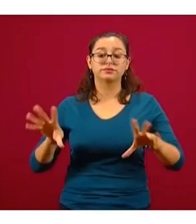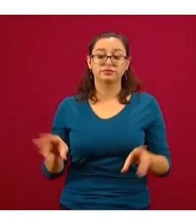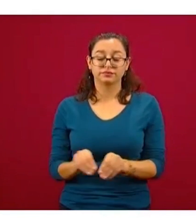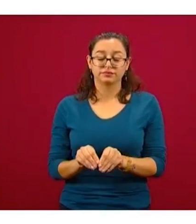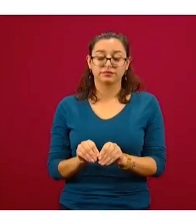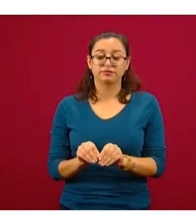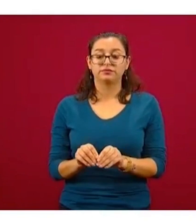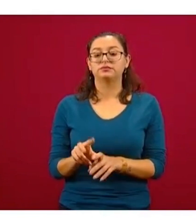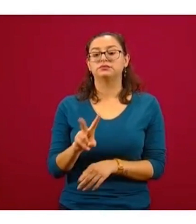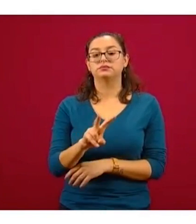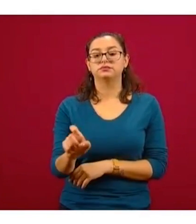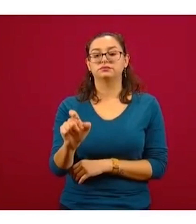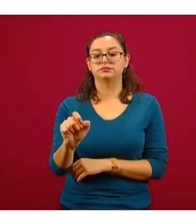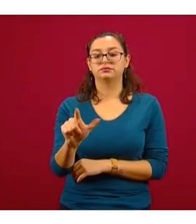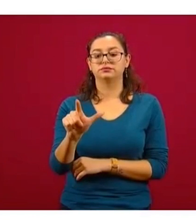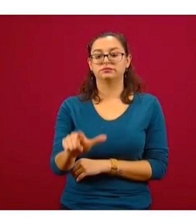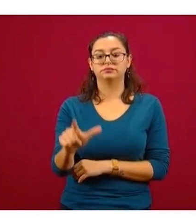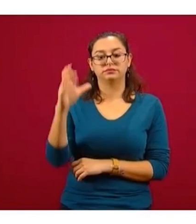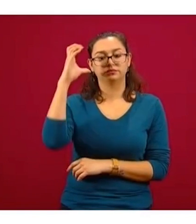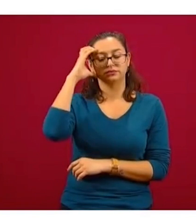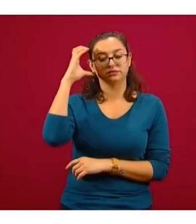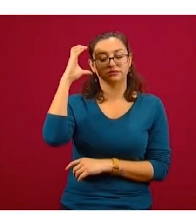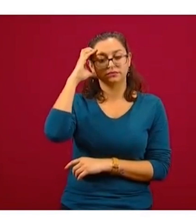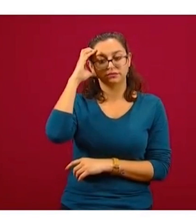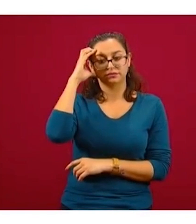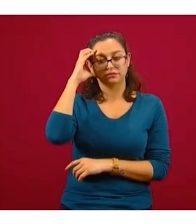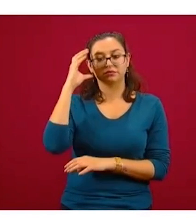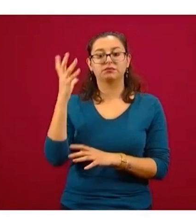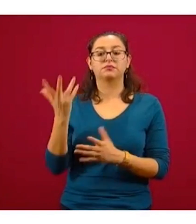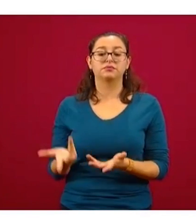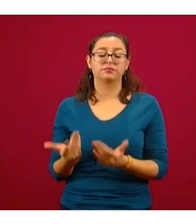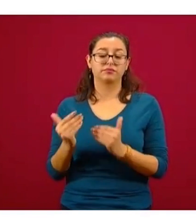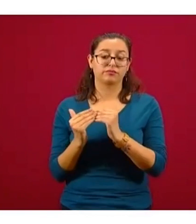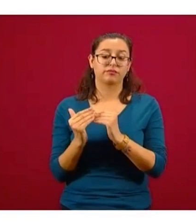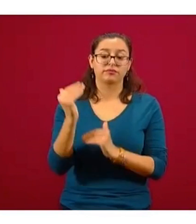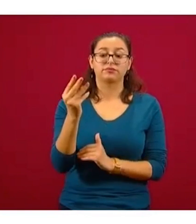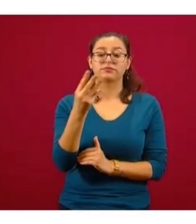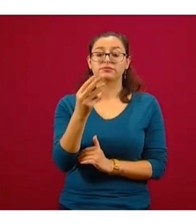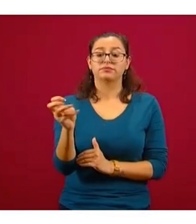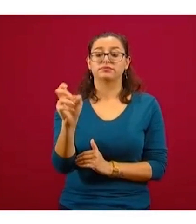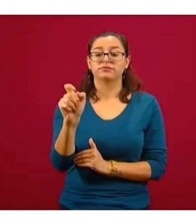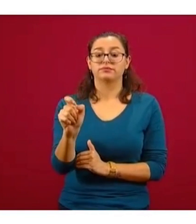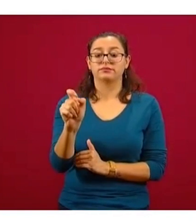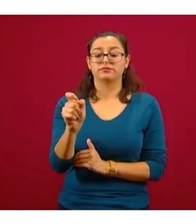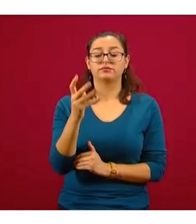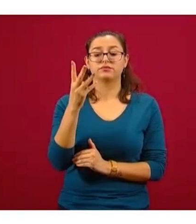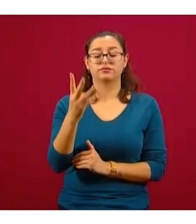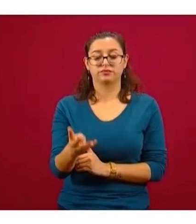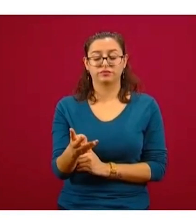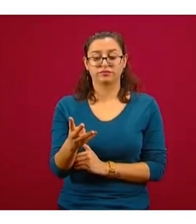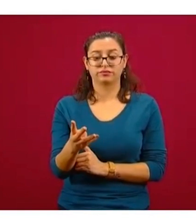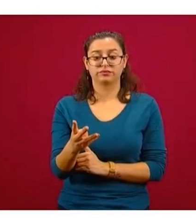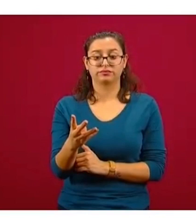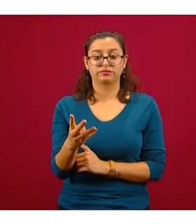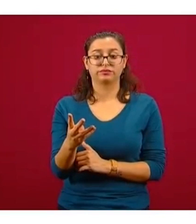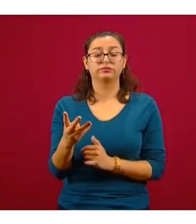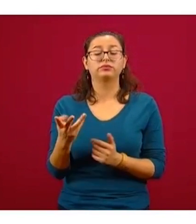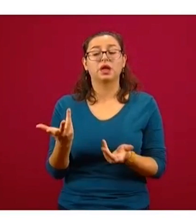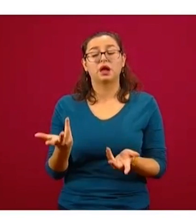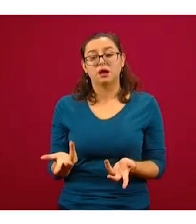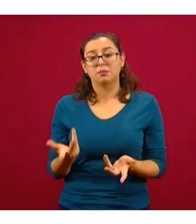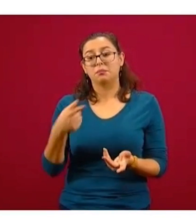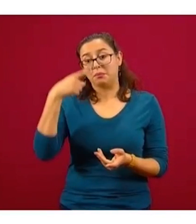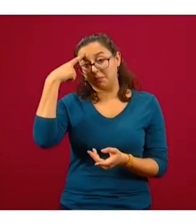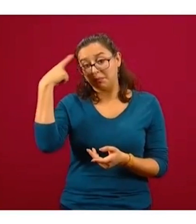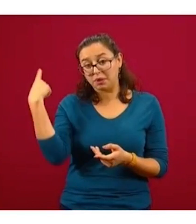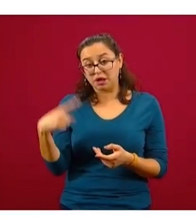tener 227 camas, que nos da un incremento de 324 en cuanto a la